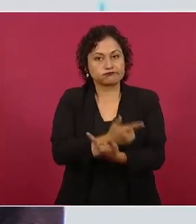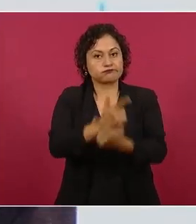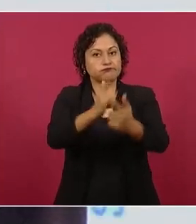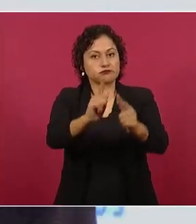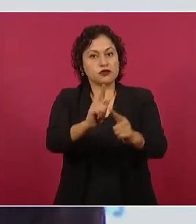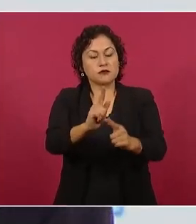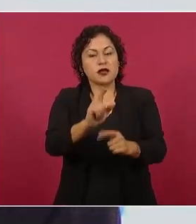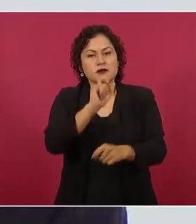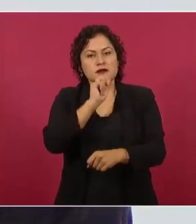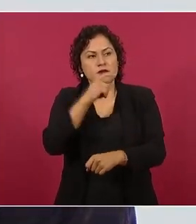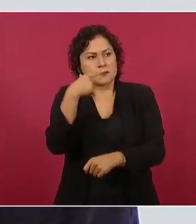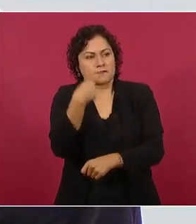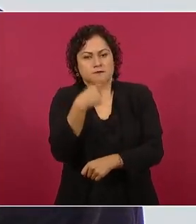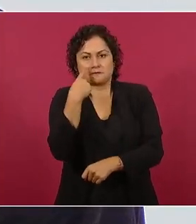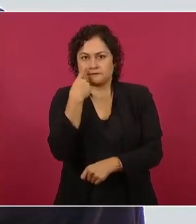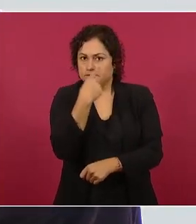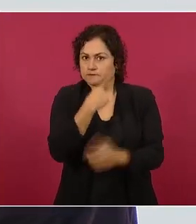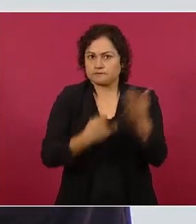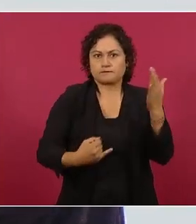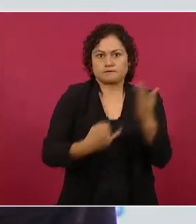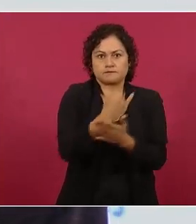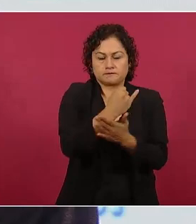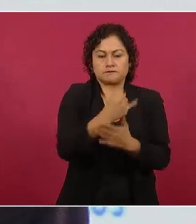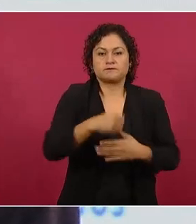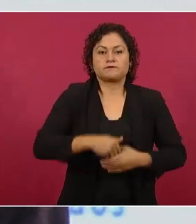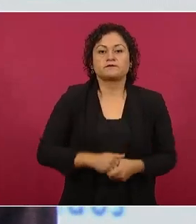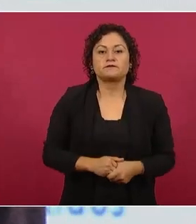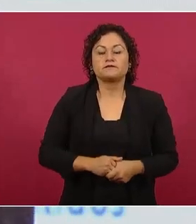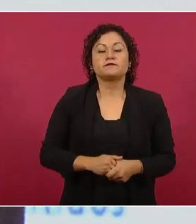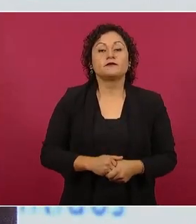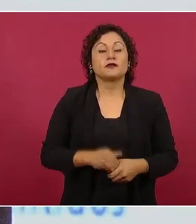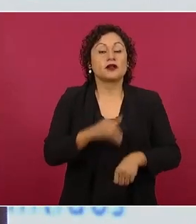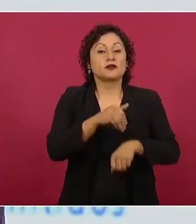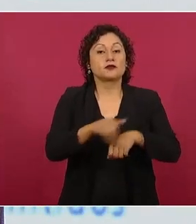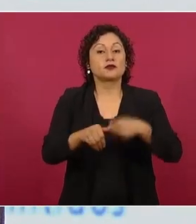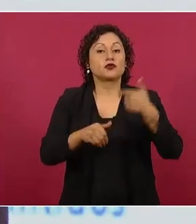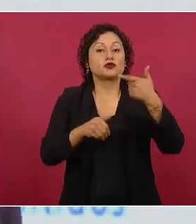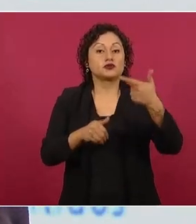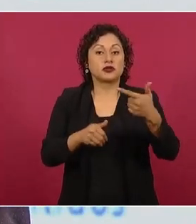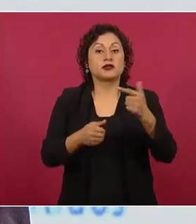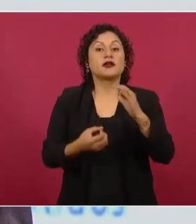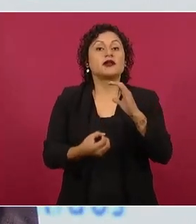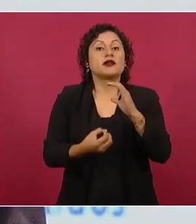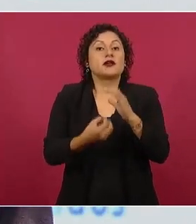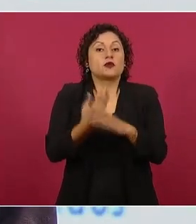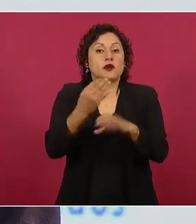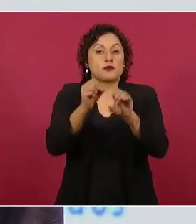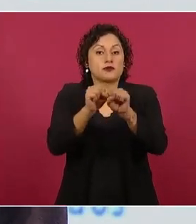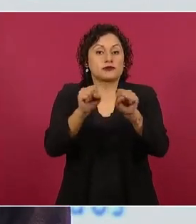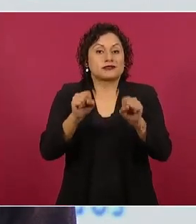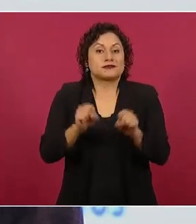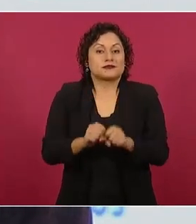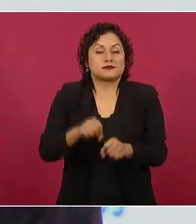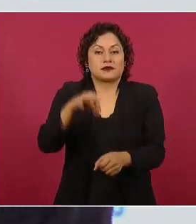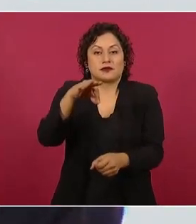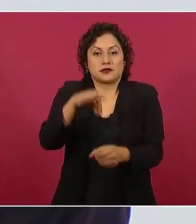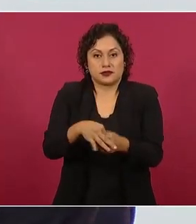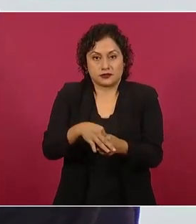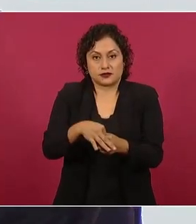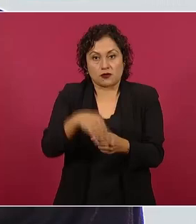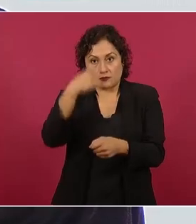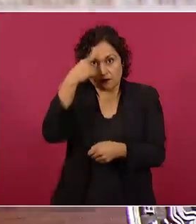Siete, crear un nuevo sistema de elección en el que cada quien vote por sus representantes